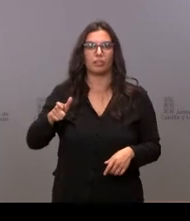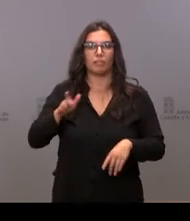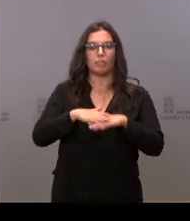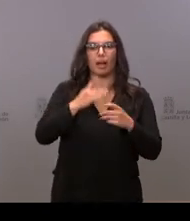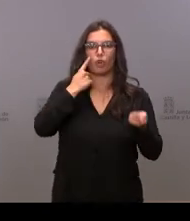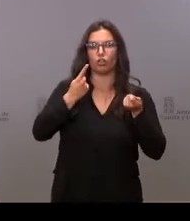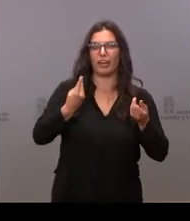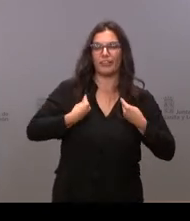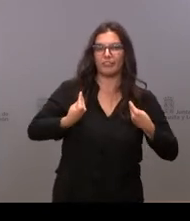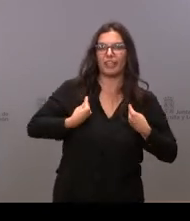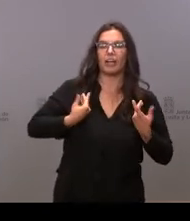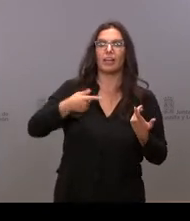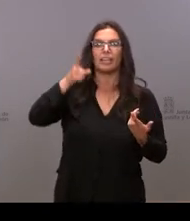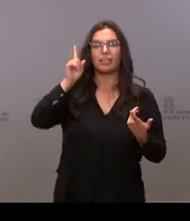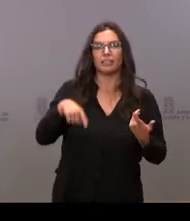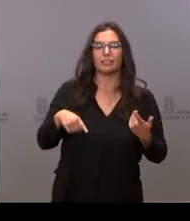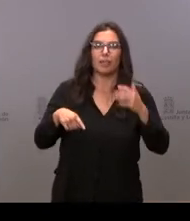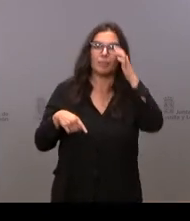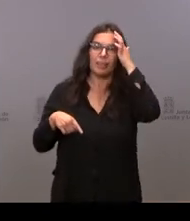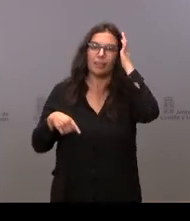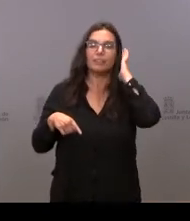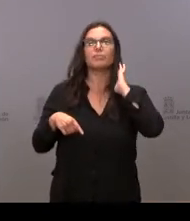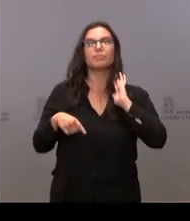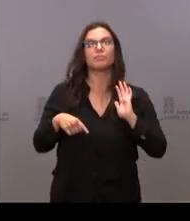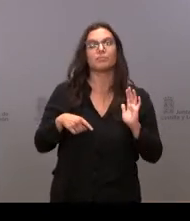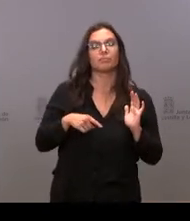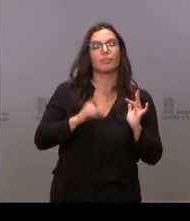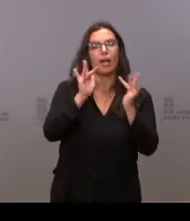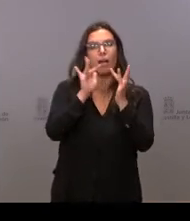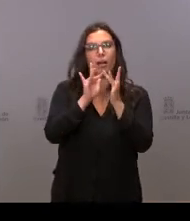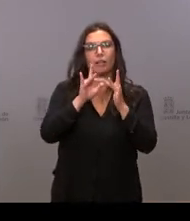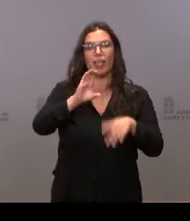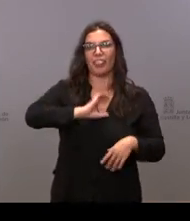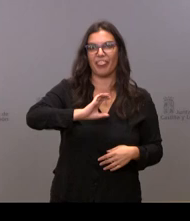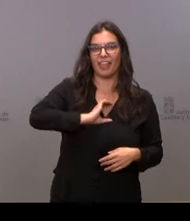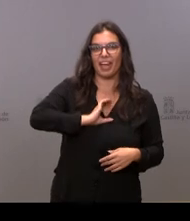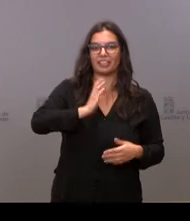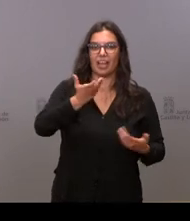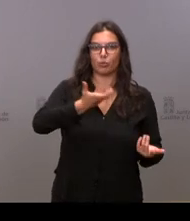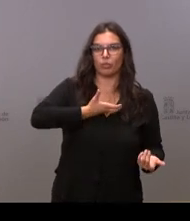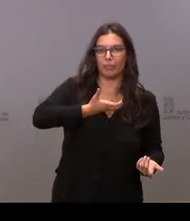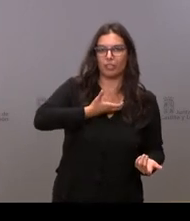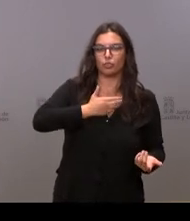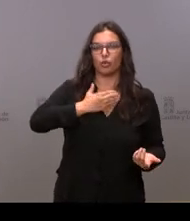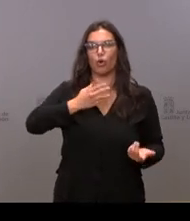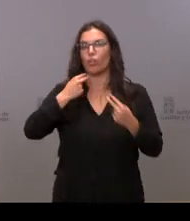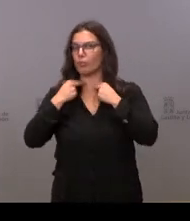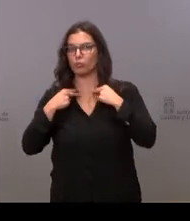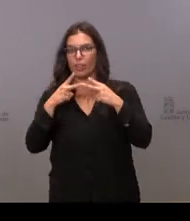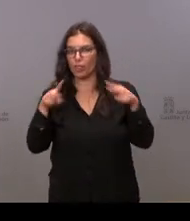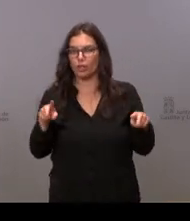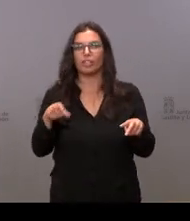de su vida y además tienen una relación con los centros de acción social, de los ayuntamientos y de las diputaciones